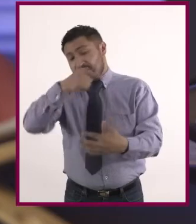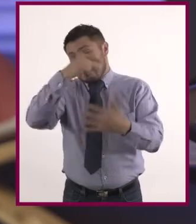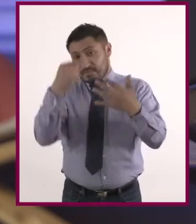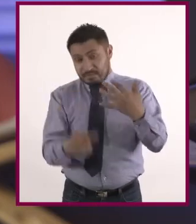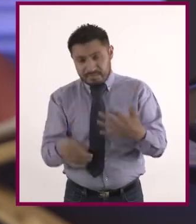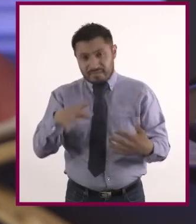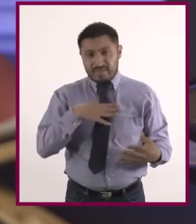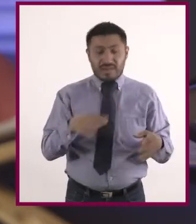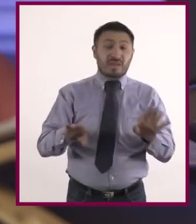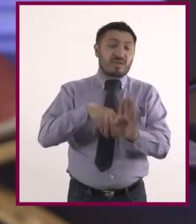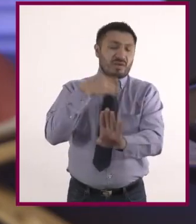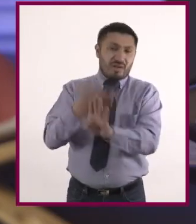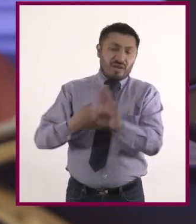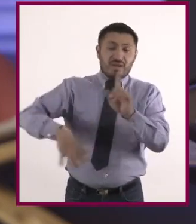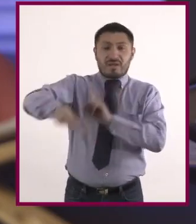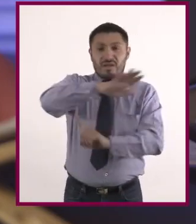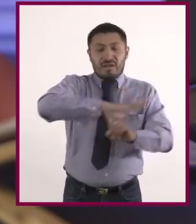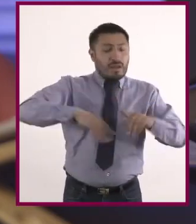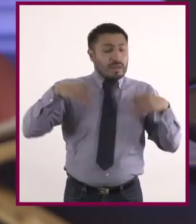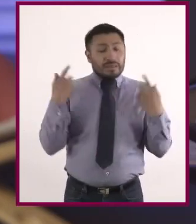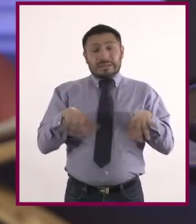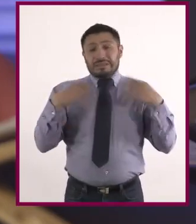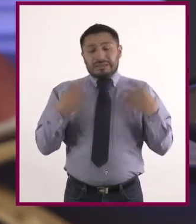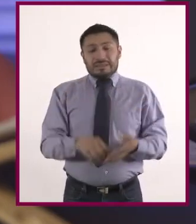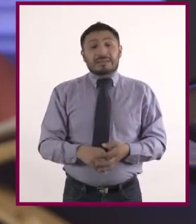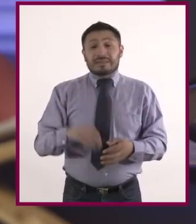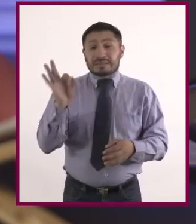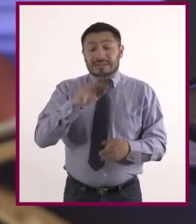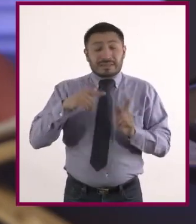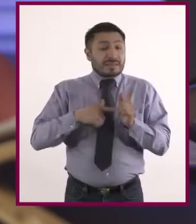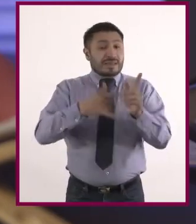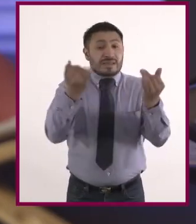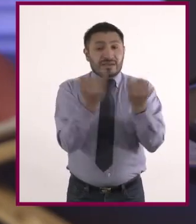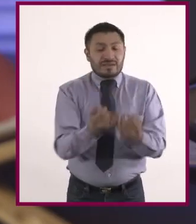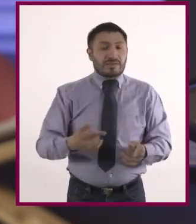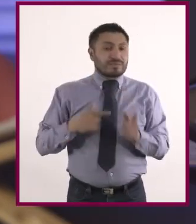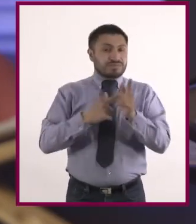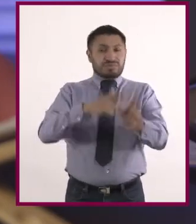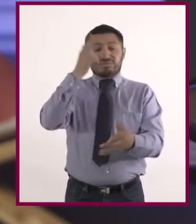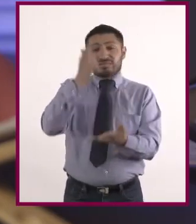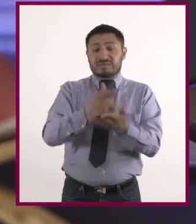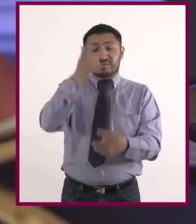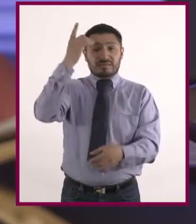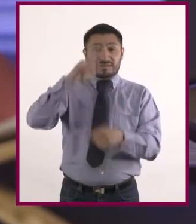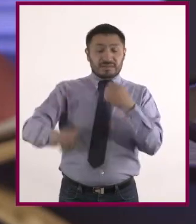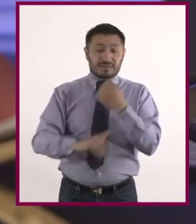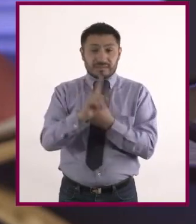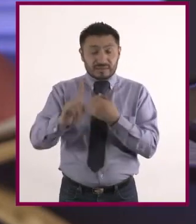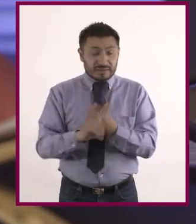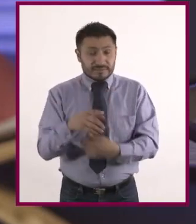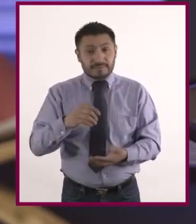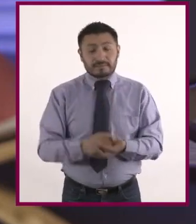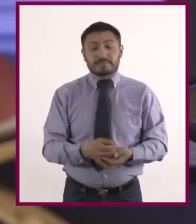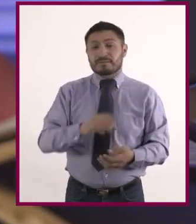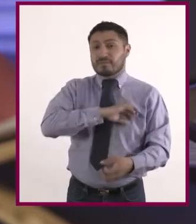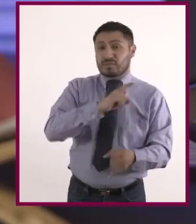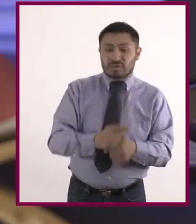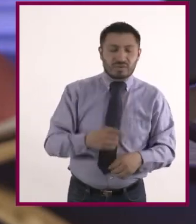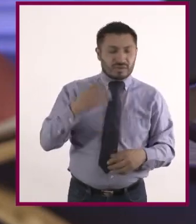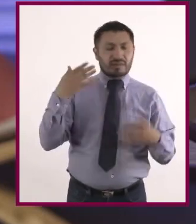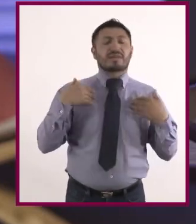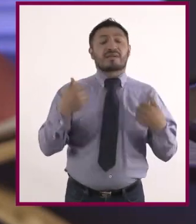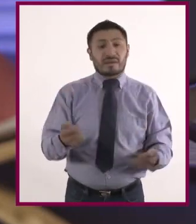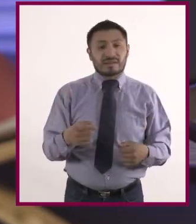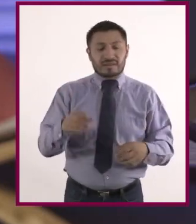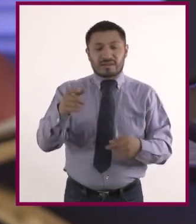pérdida de biodiversidad y el cambio climático y que de seguir así esto no parará. Por otro lado, es una oportunidad para hacer conciencia y tomar medidas,